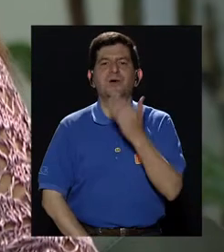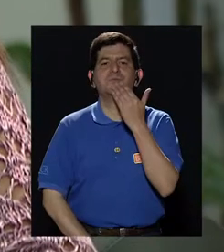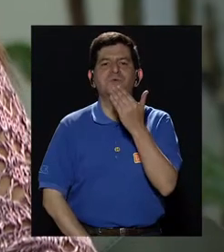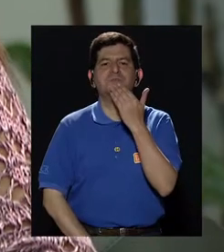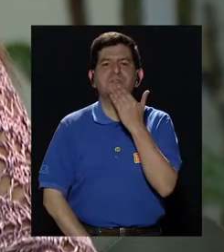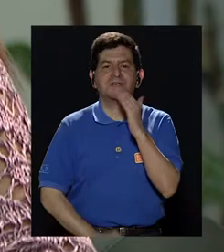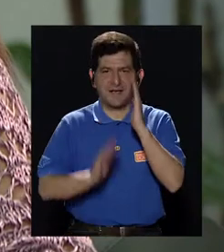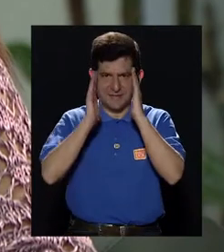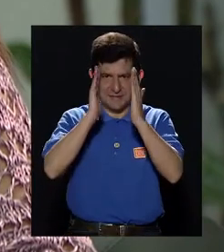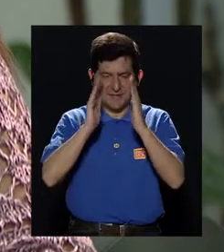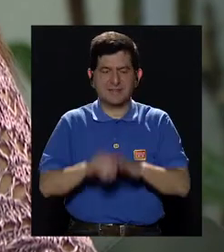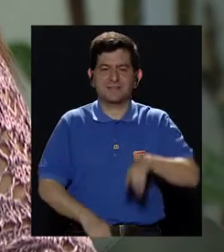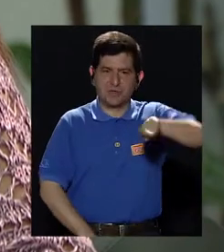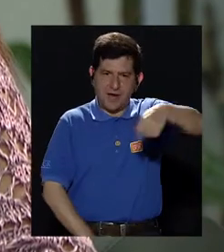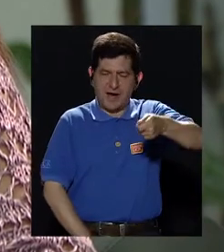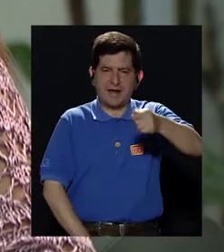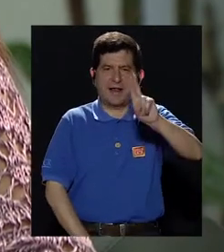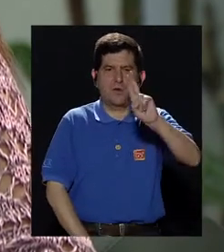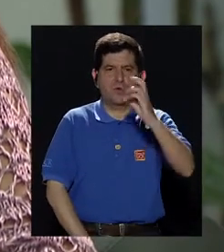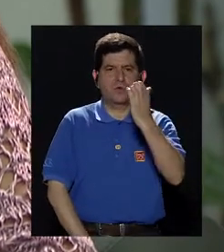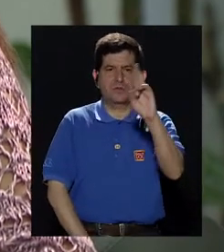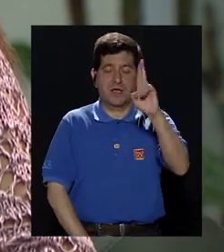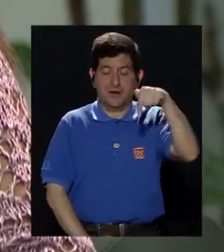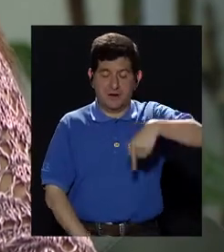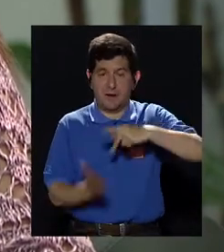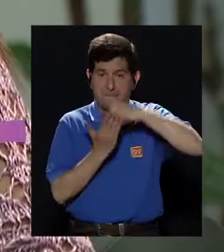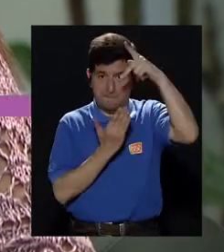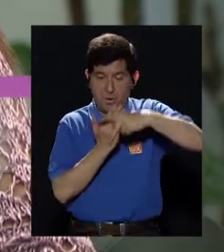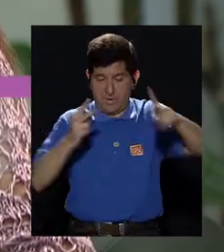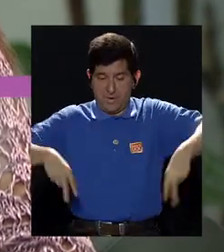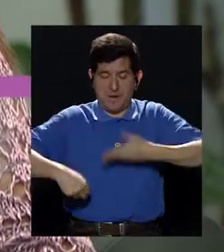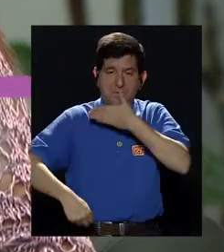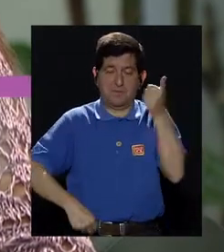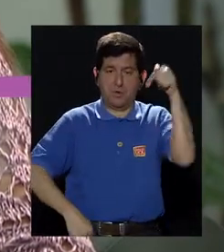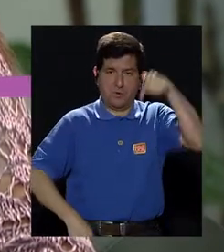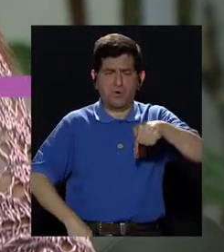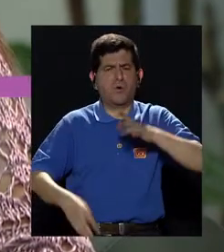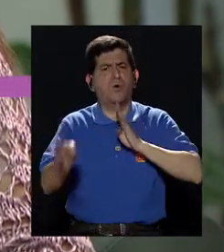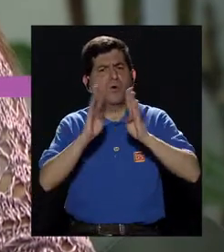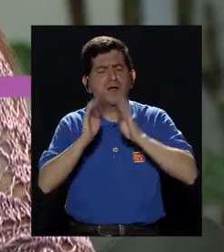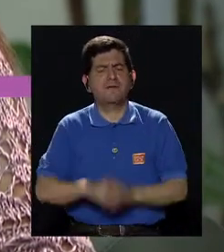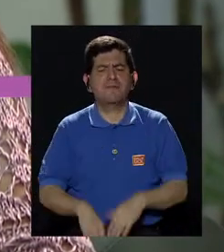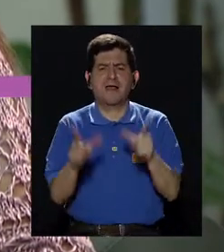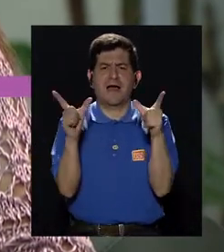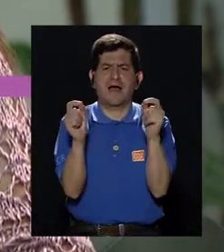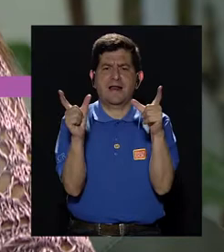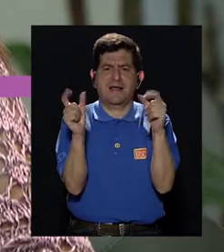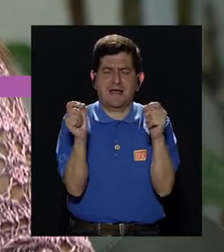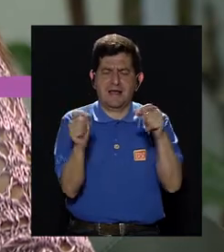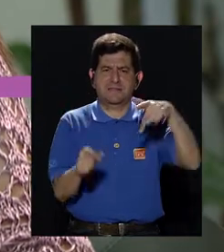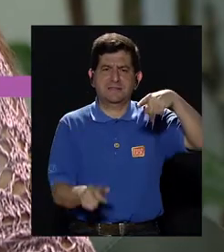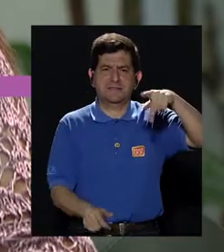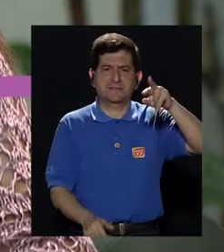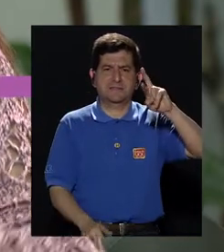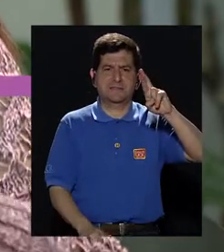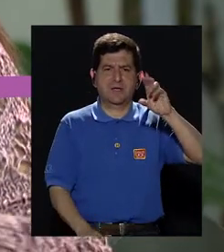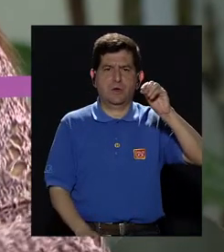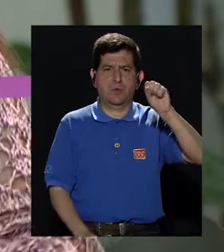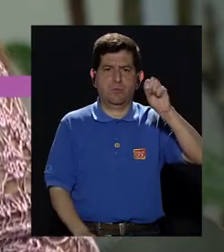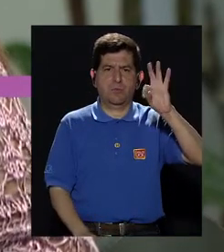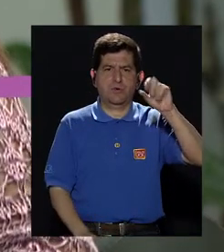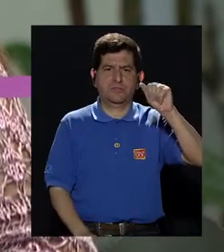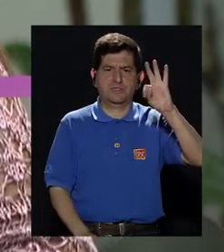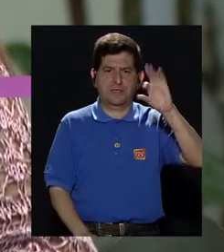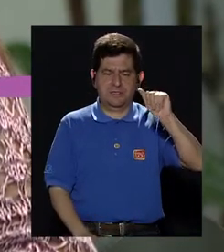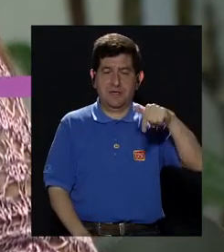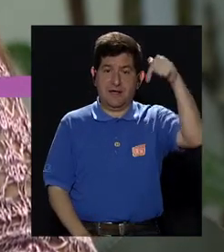Gracias por estar en sintonía de su canal UCR. Somos Vivir Mejor y el día de hoy estamos conversando acerca del cáncer de próstata. Y para conversar